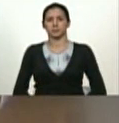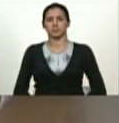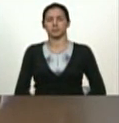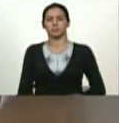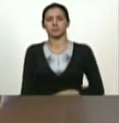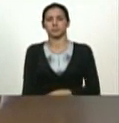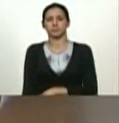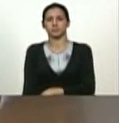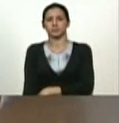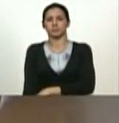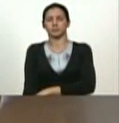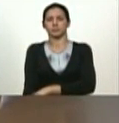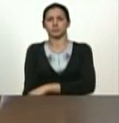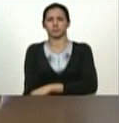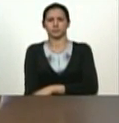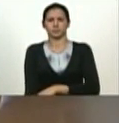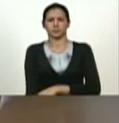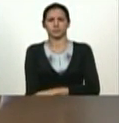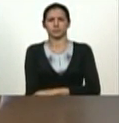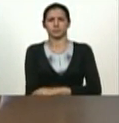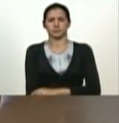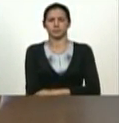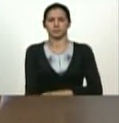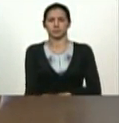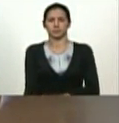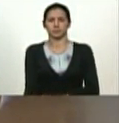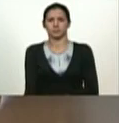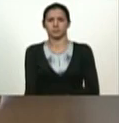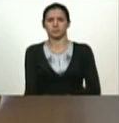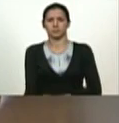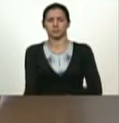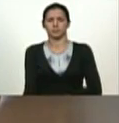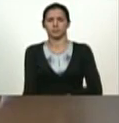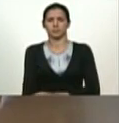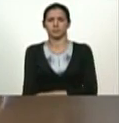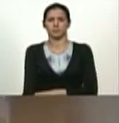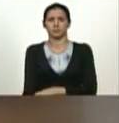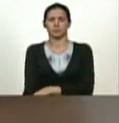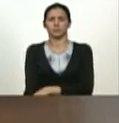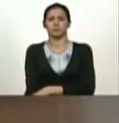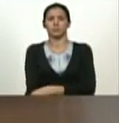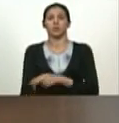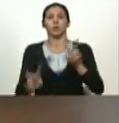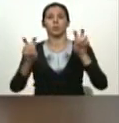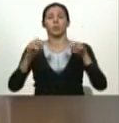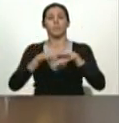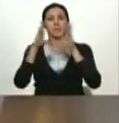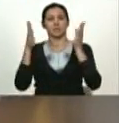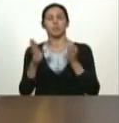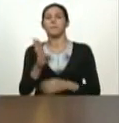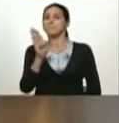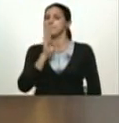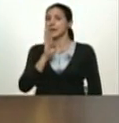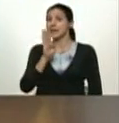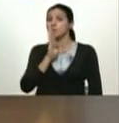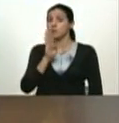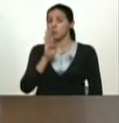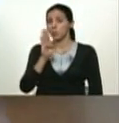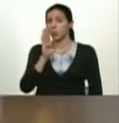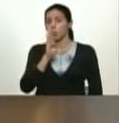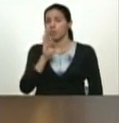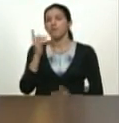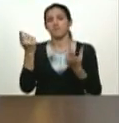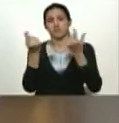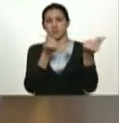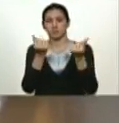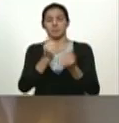he designado como ministro de banca y finanzas banca